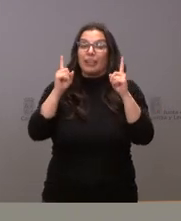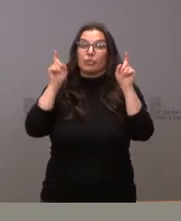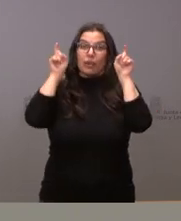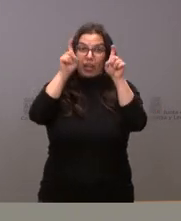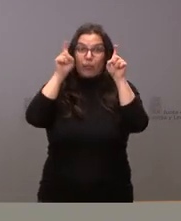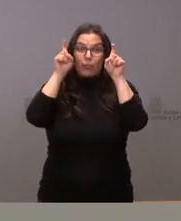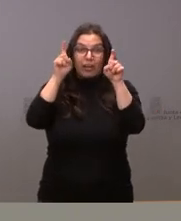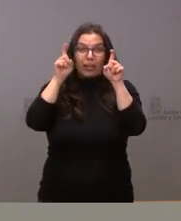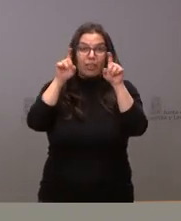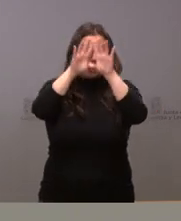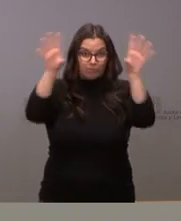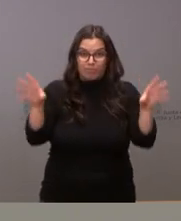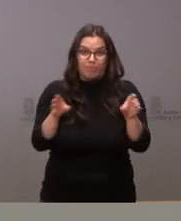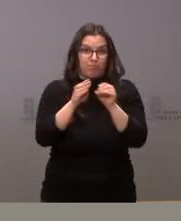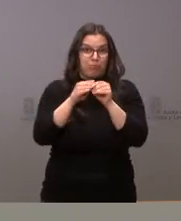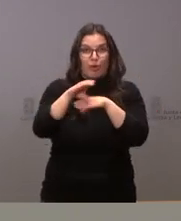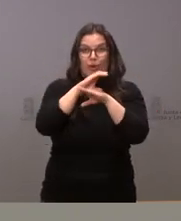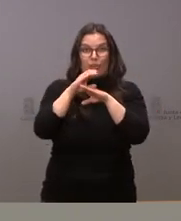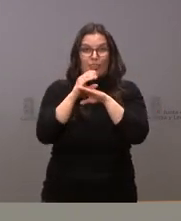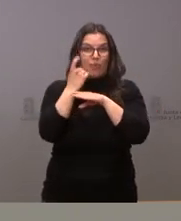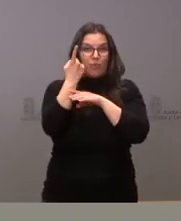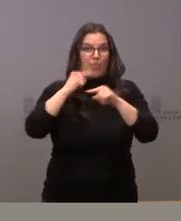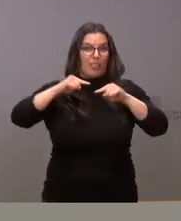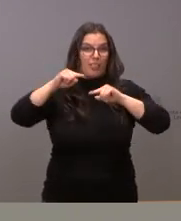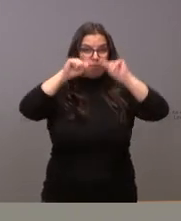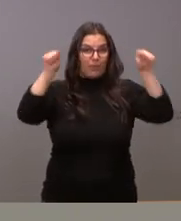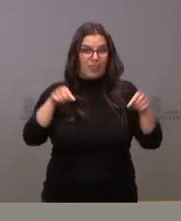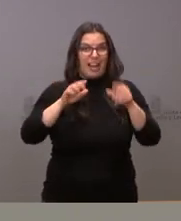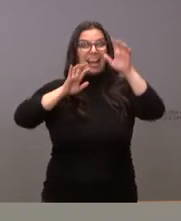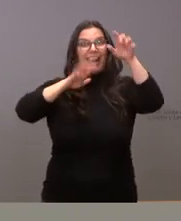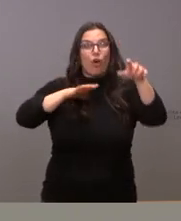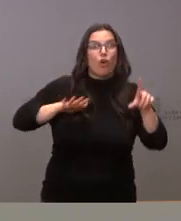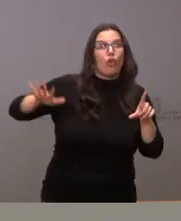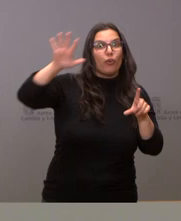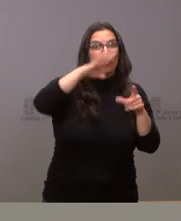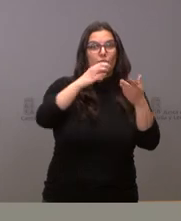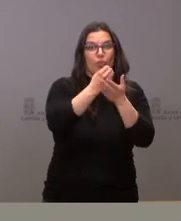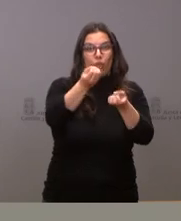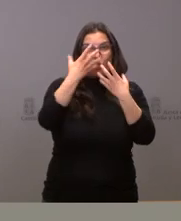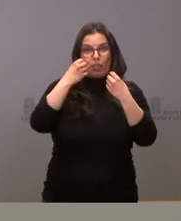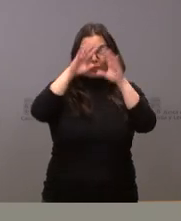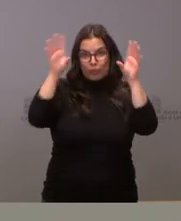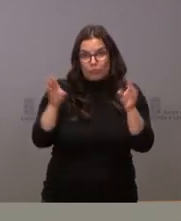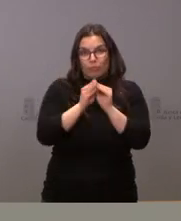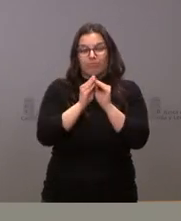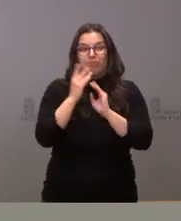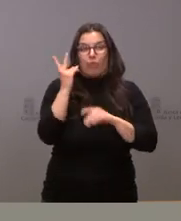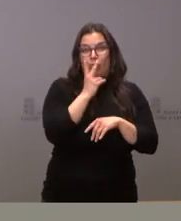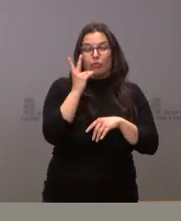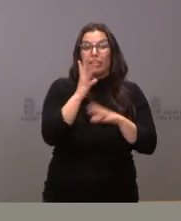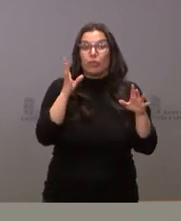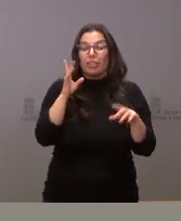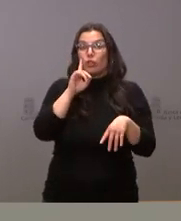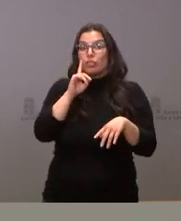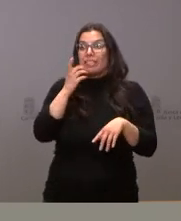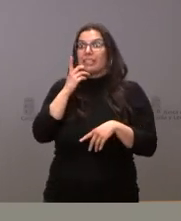educación se funcionan como una única dirección provincial y por tanto los datos son agregados y no sé si estamos en condiciones